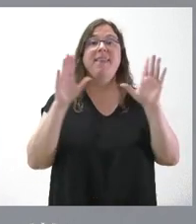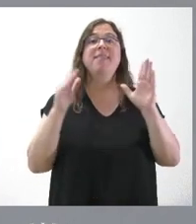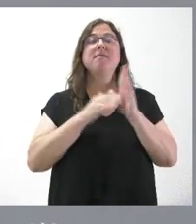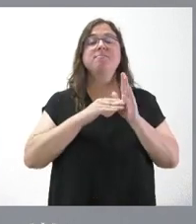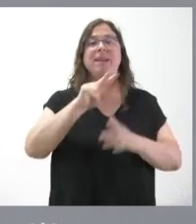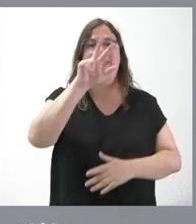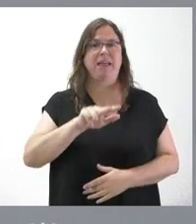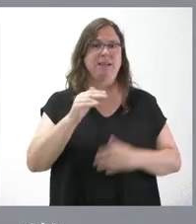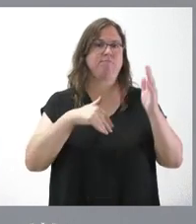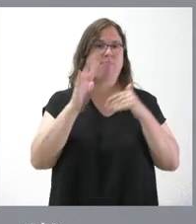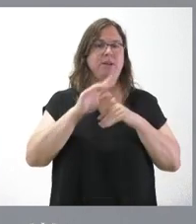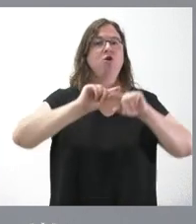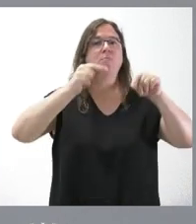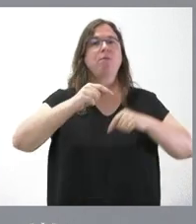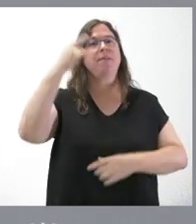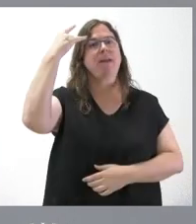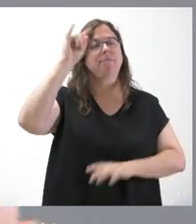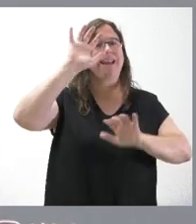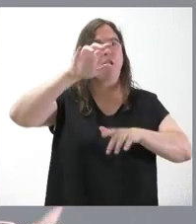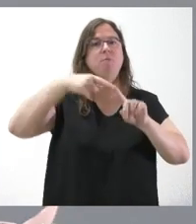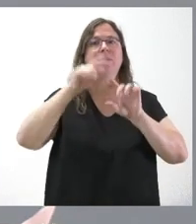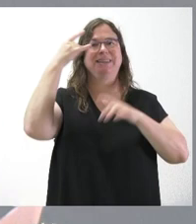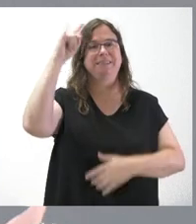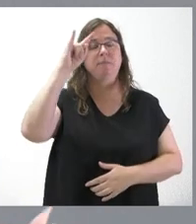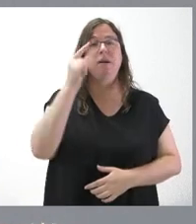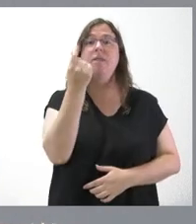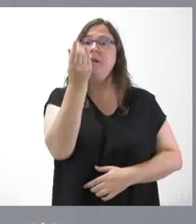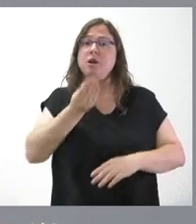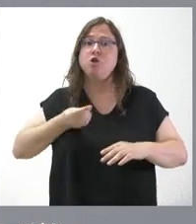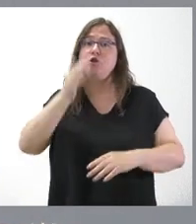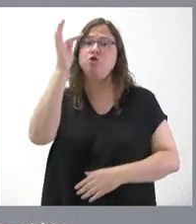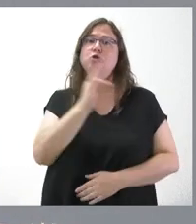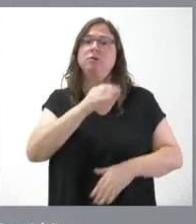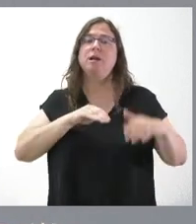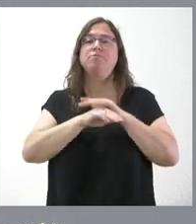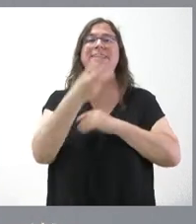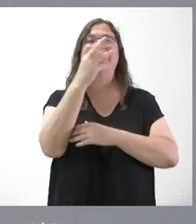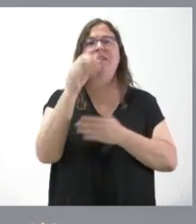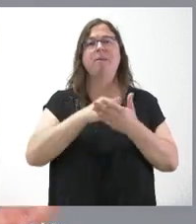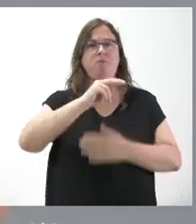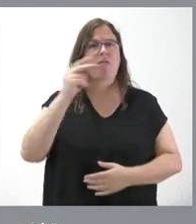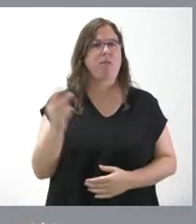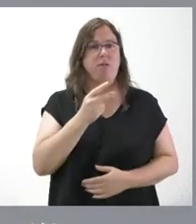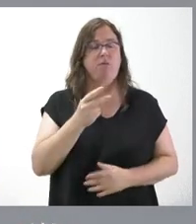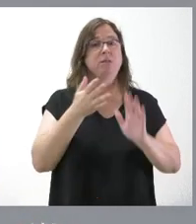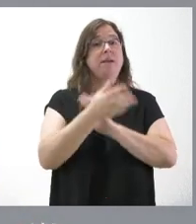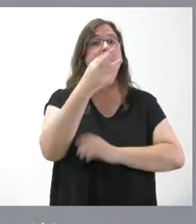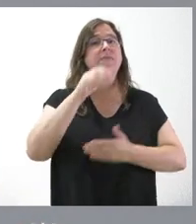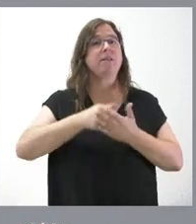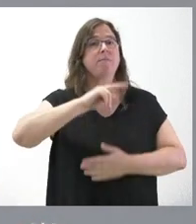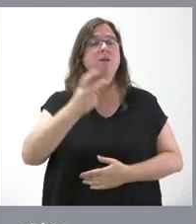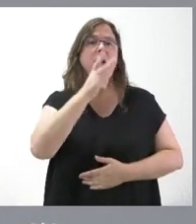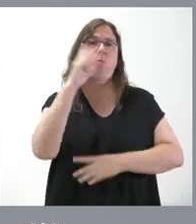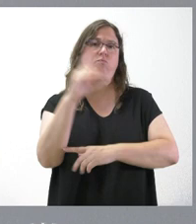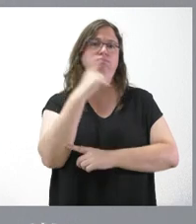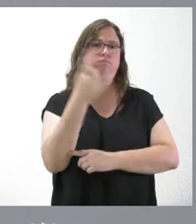en las provincias de León y Salamanca, con una inversión que supera los 30 millones de euros. Por tanto, 30 millones de euros de inversión en regadío